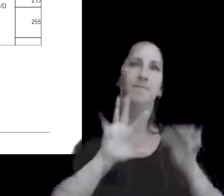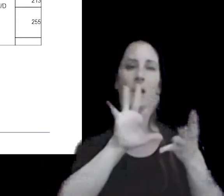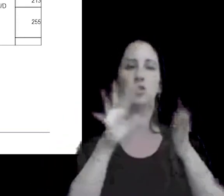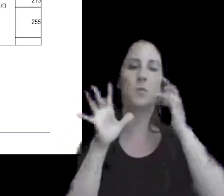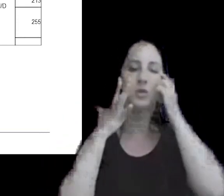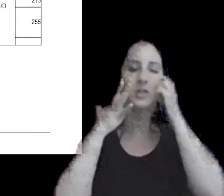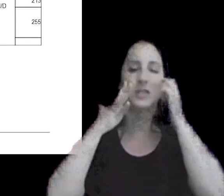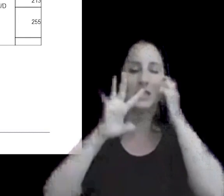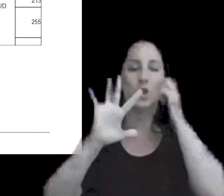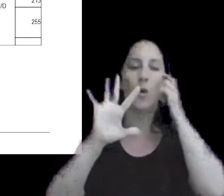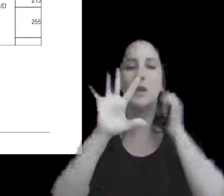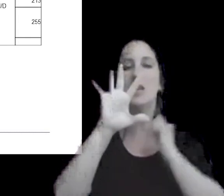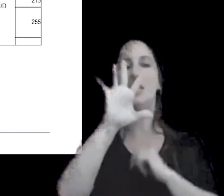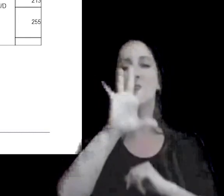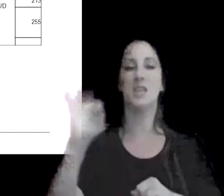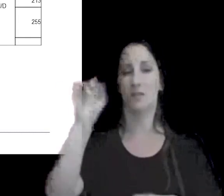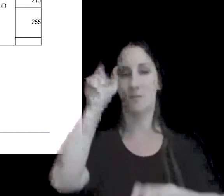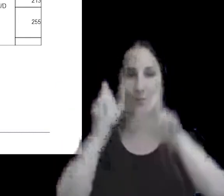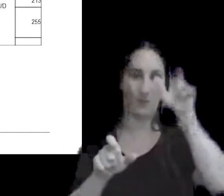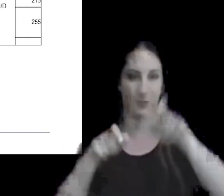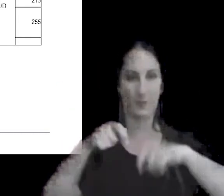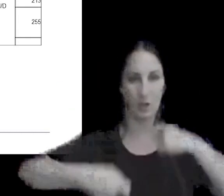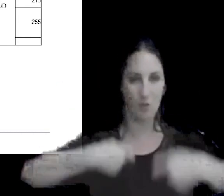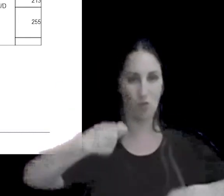5.500 contribuyentes